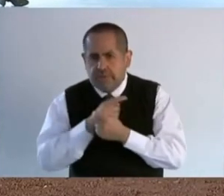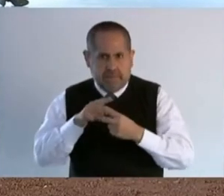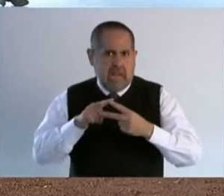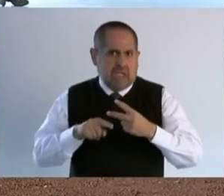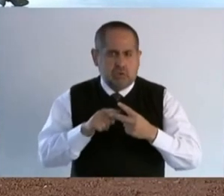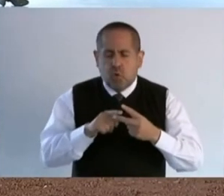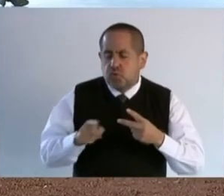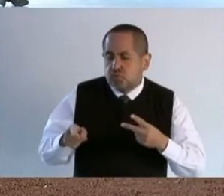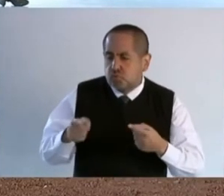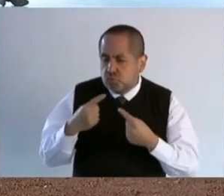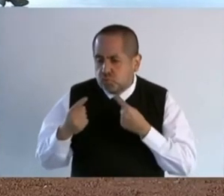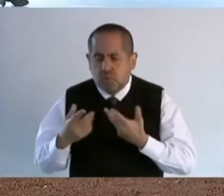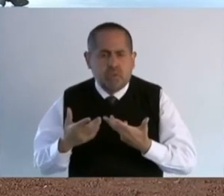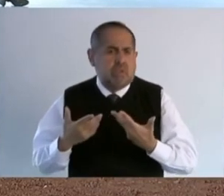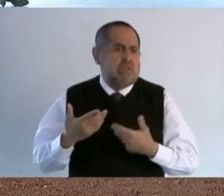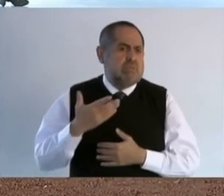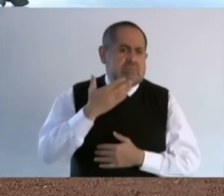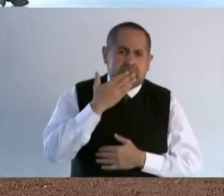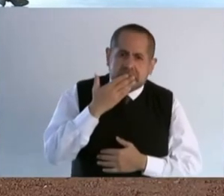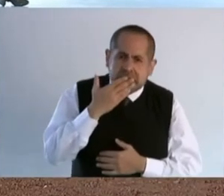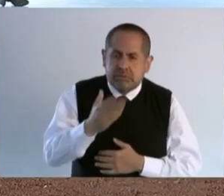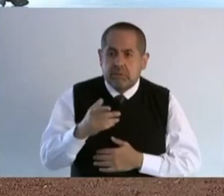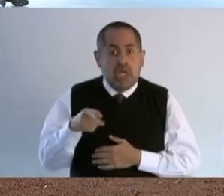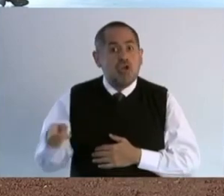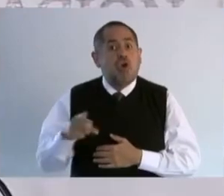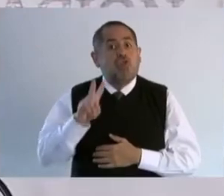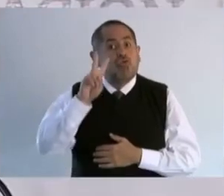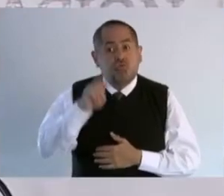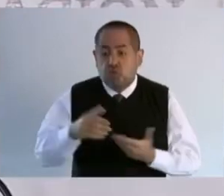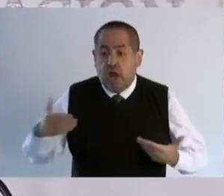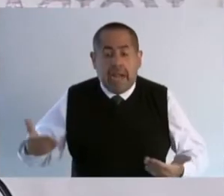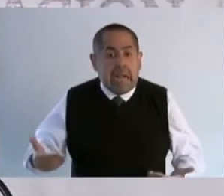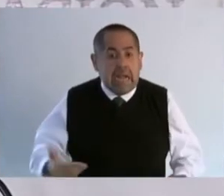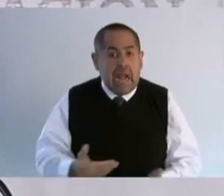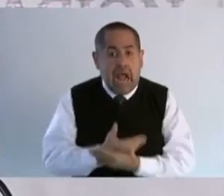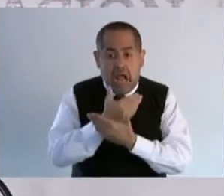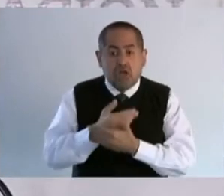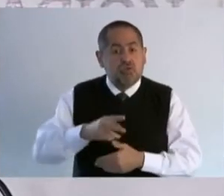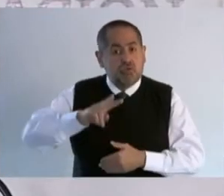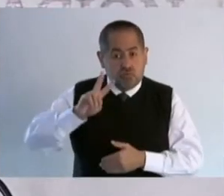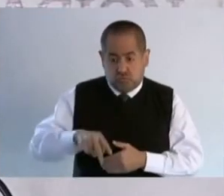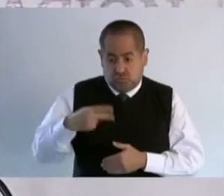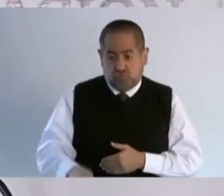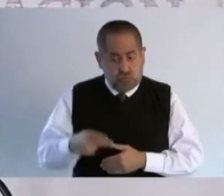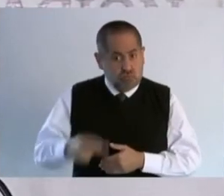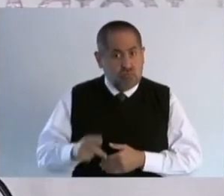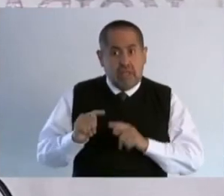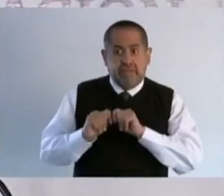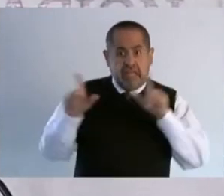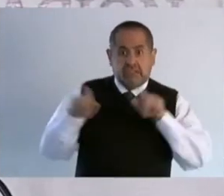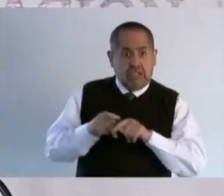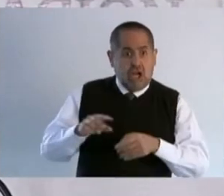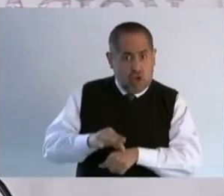que también originaria de Tlaxcala,